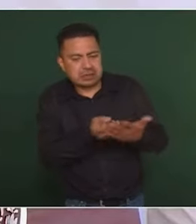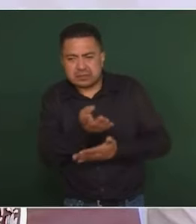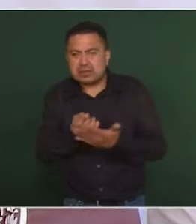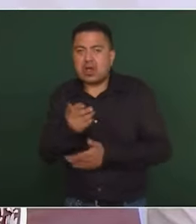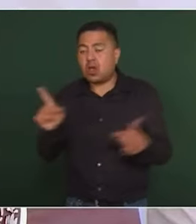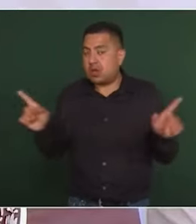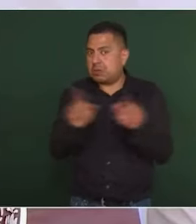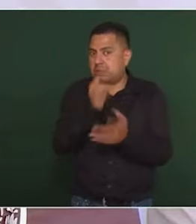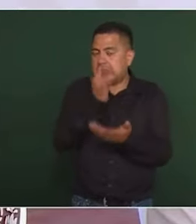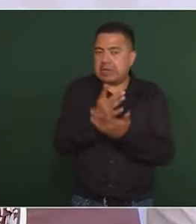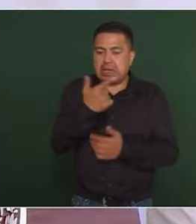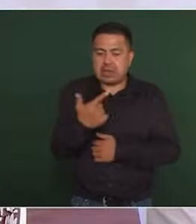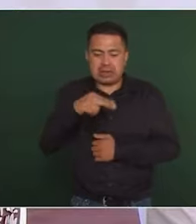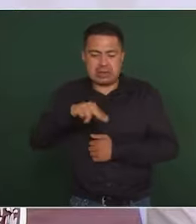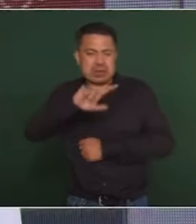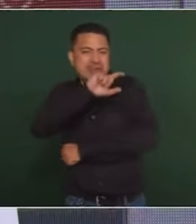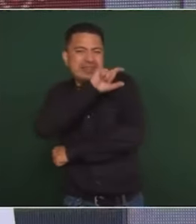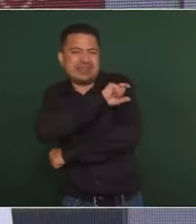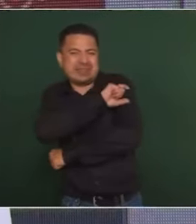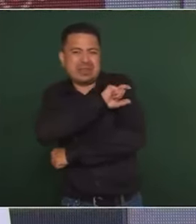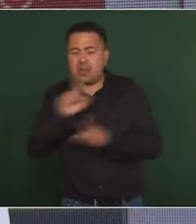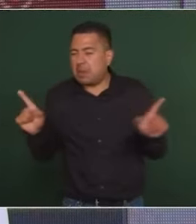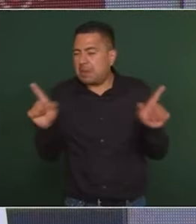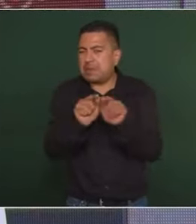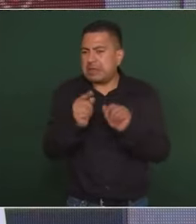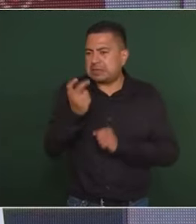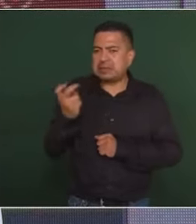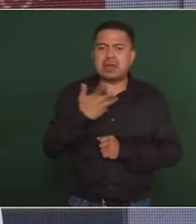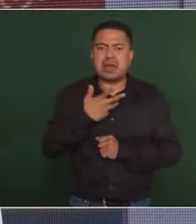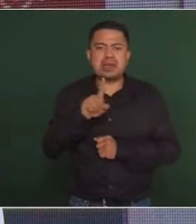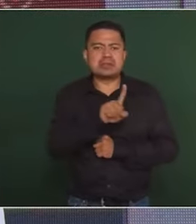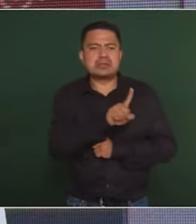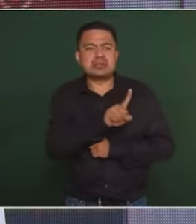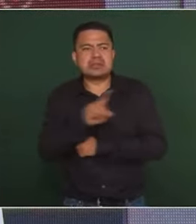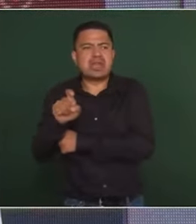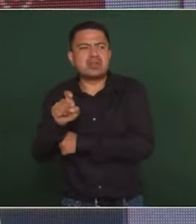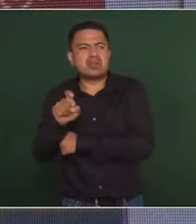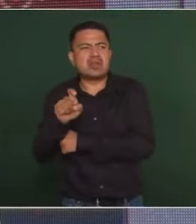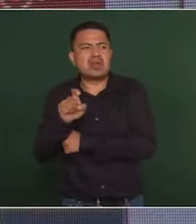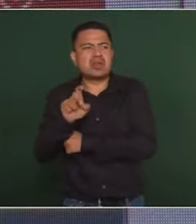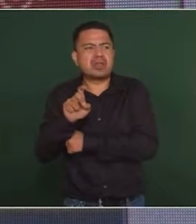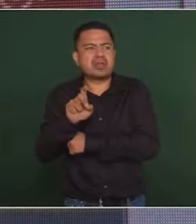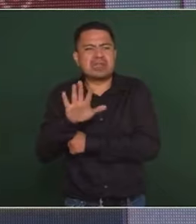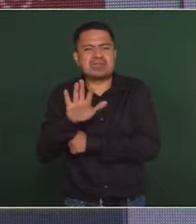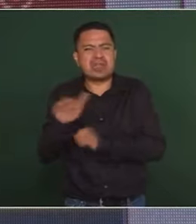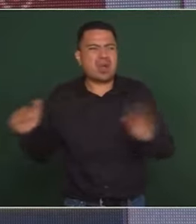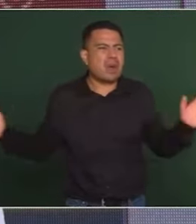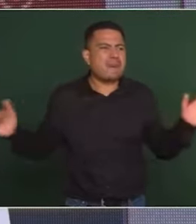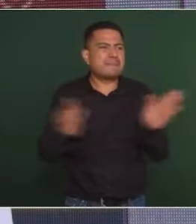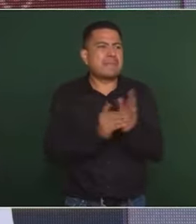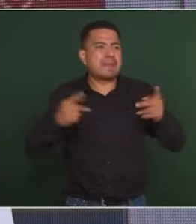sólo la Guardia Nacional tiene 135 mil